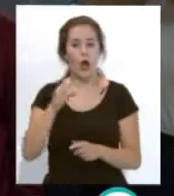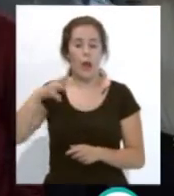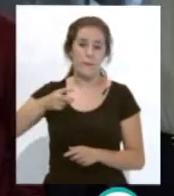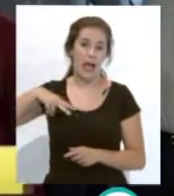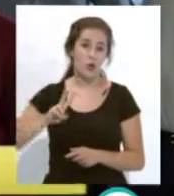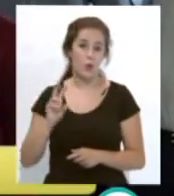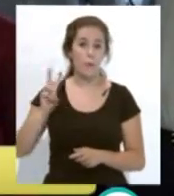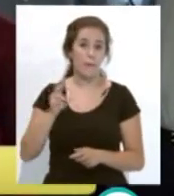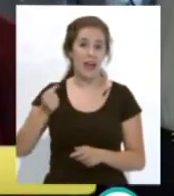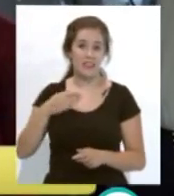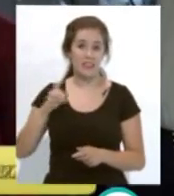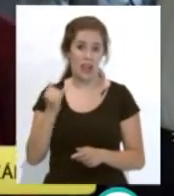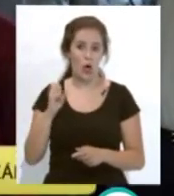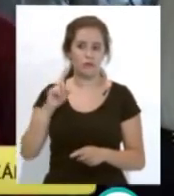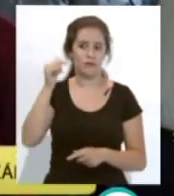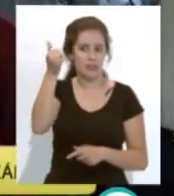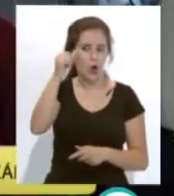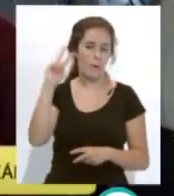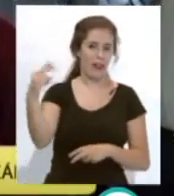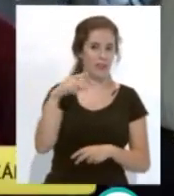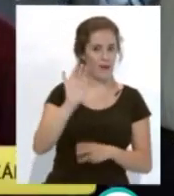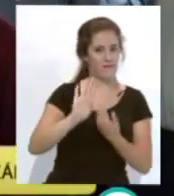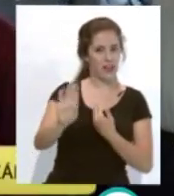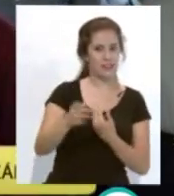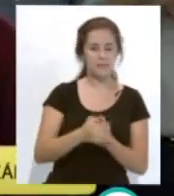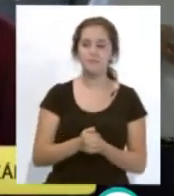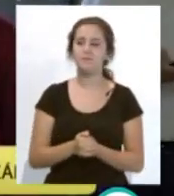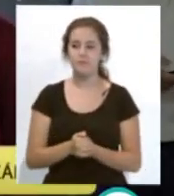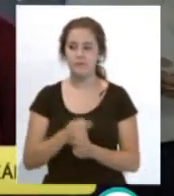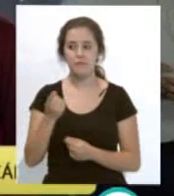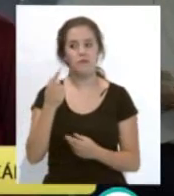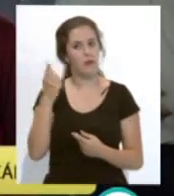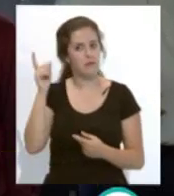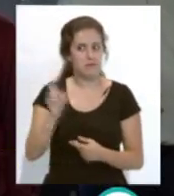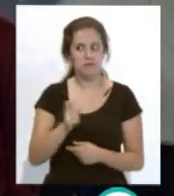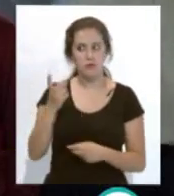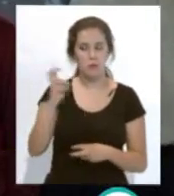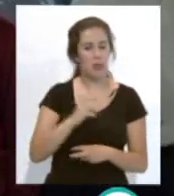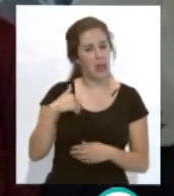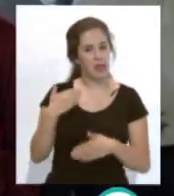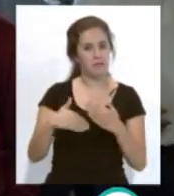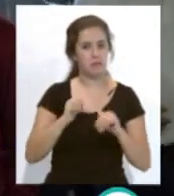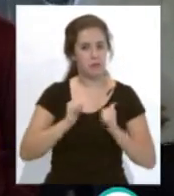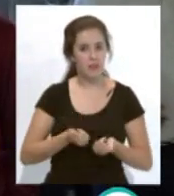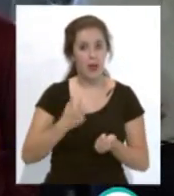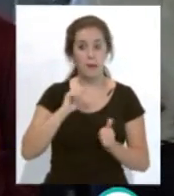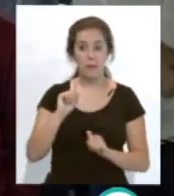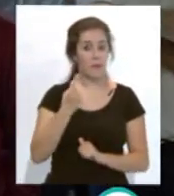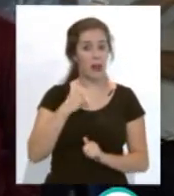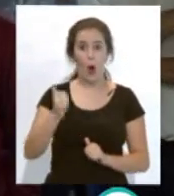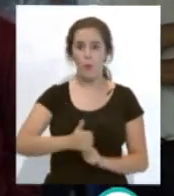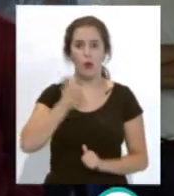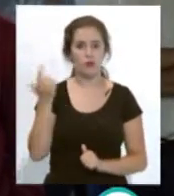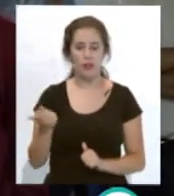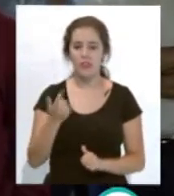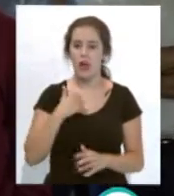Vallejo, ese chico que tengo mirándome desde ahí enfrente. bueno, un chaval de la cantera, un chaval que viene desde abajo, y que en su primera oportunidad,